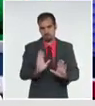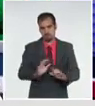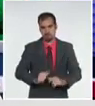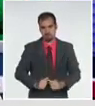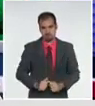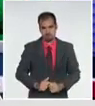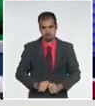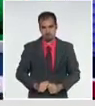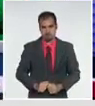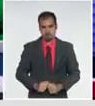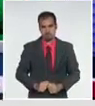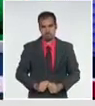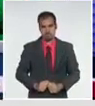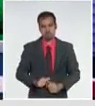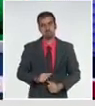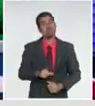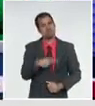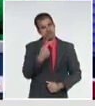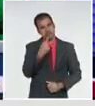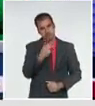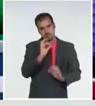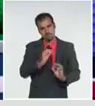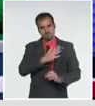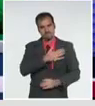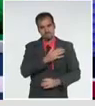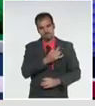Nuestras condolencias a familiares y amistades.